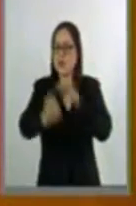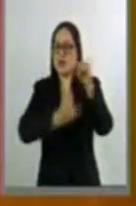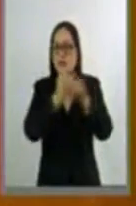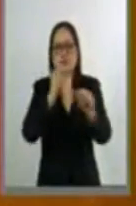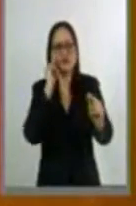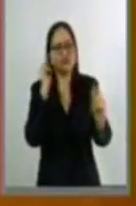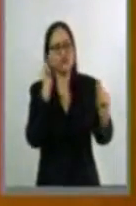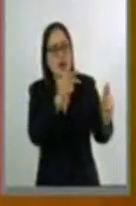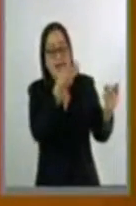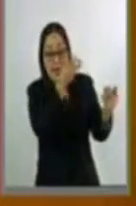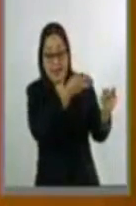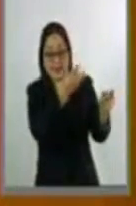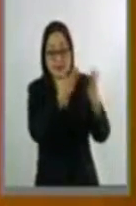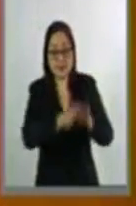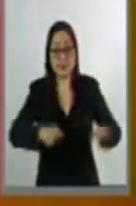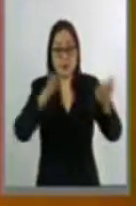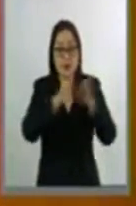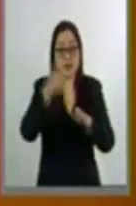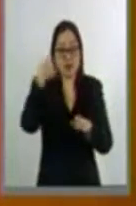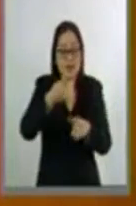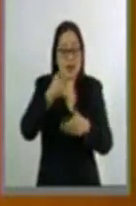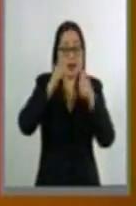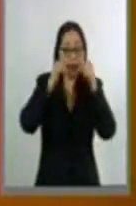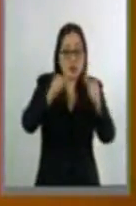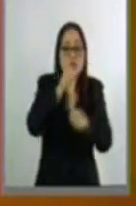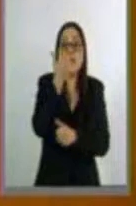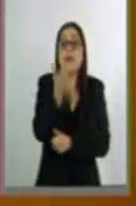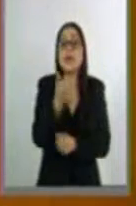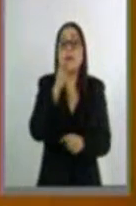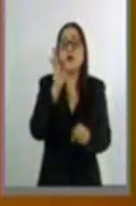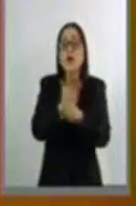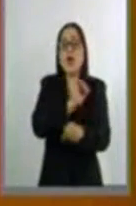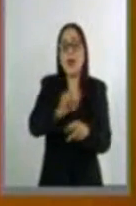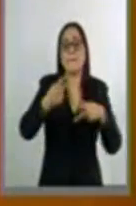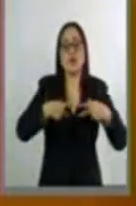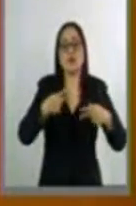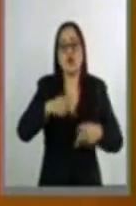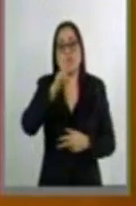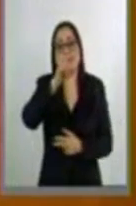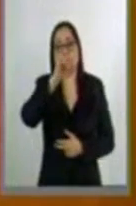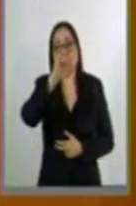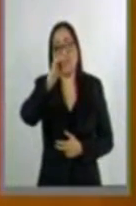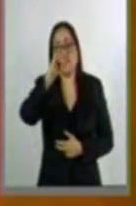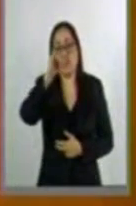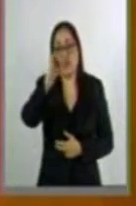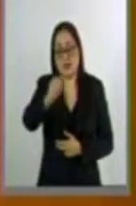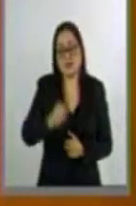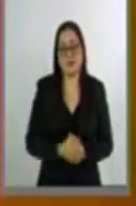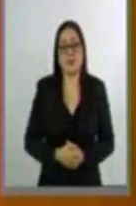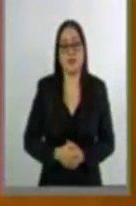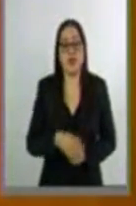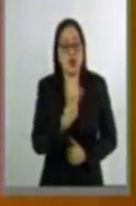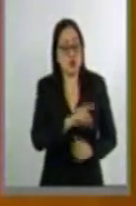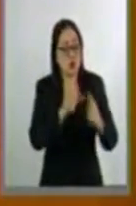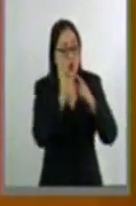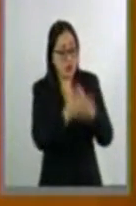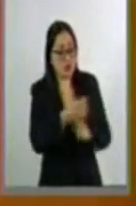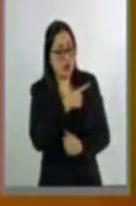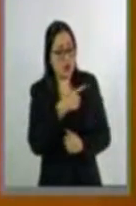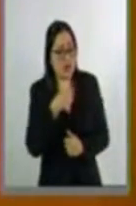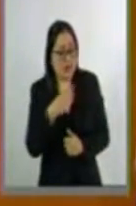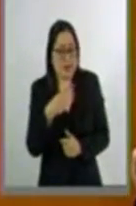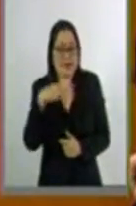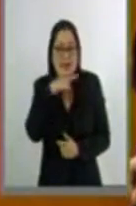en la asistencia y protección de víctimas del delito. La Comisión se debe destacar por su pronta